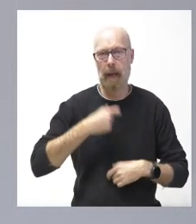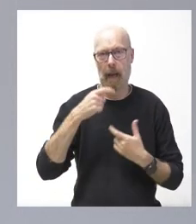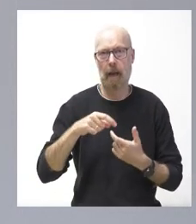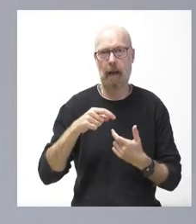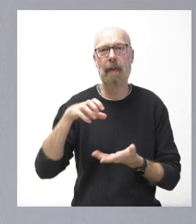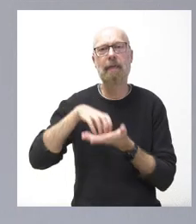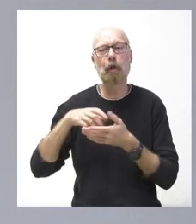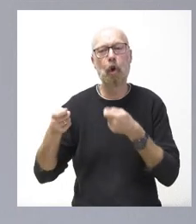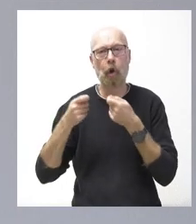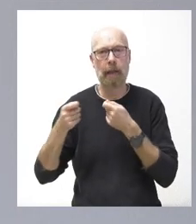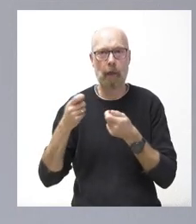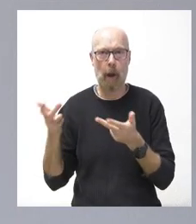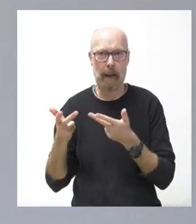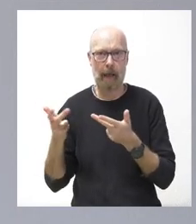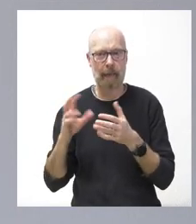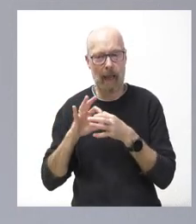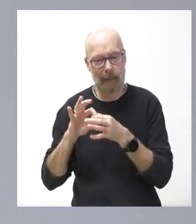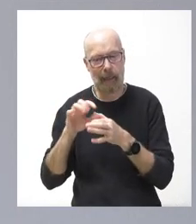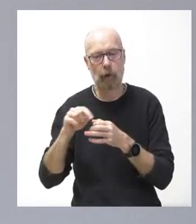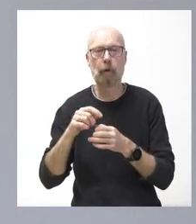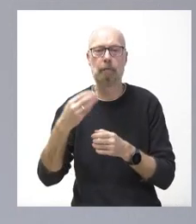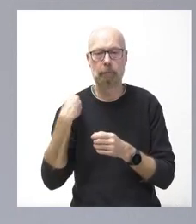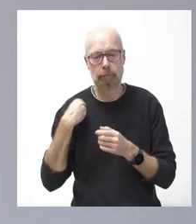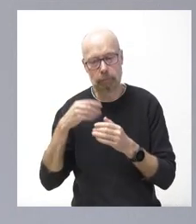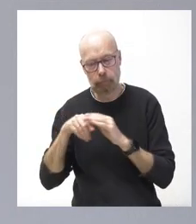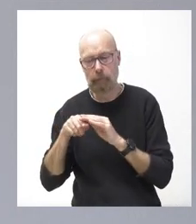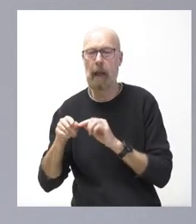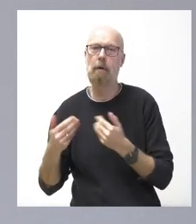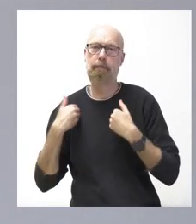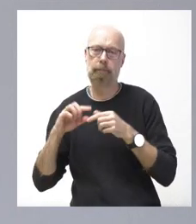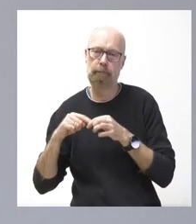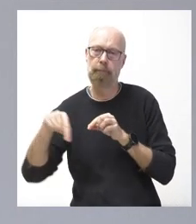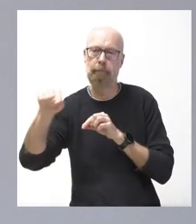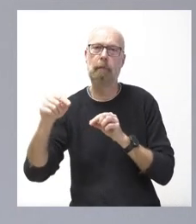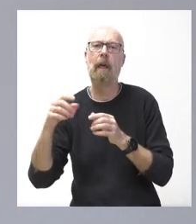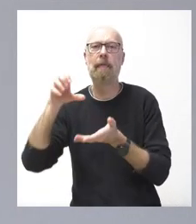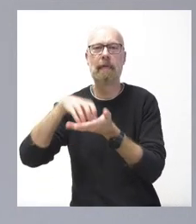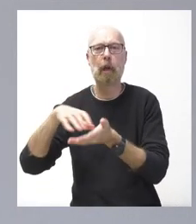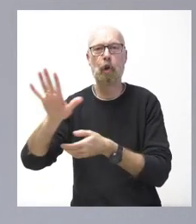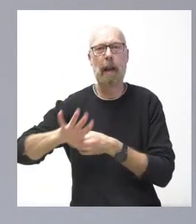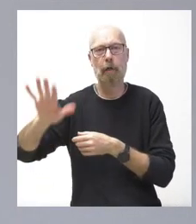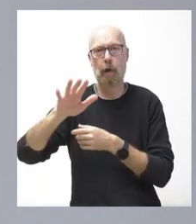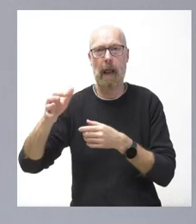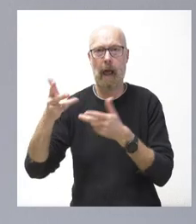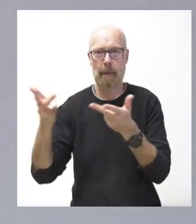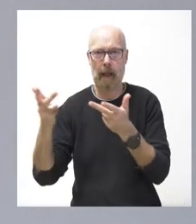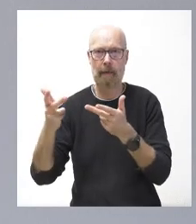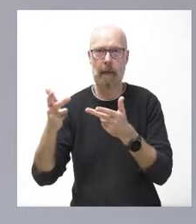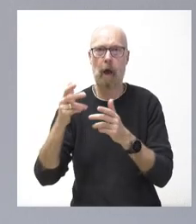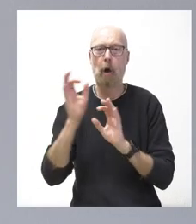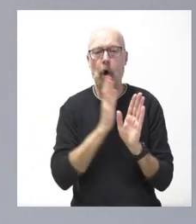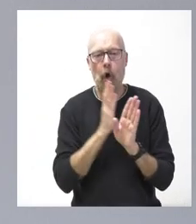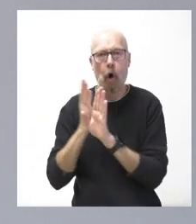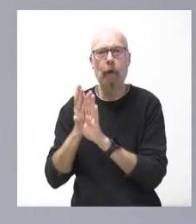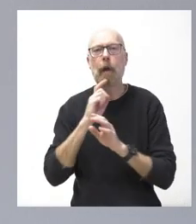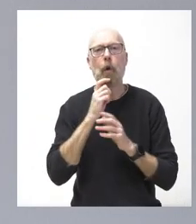es el que tiene la relación directa con el CENEN, con el Centro Nacional de Emergencias, habida cuenta que es la forma protocolizada de organizar la ayuda y de